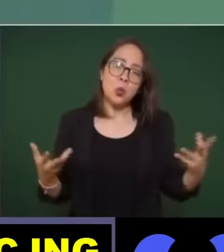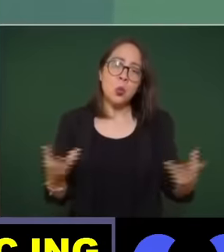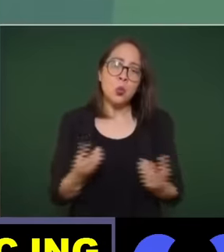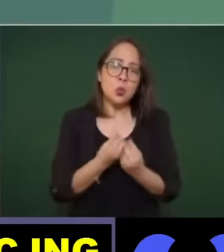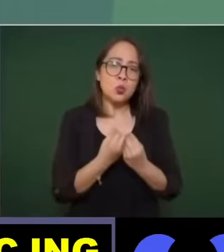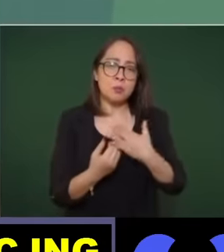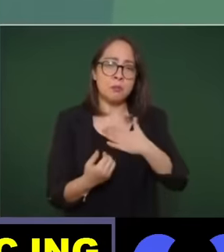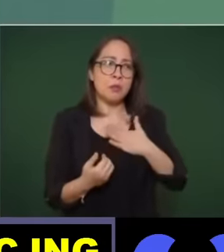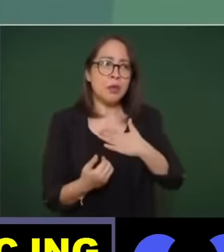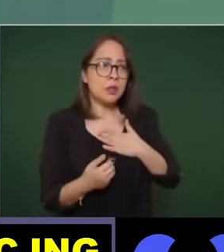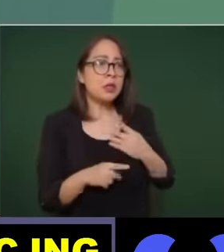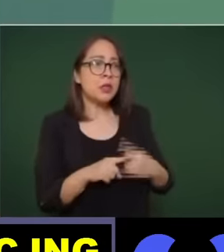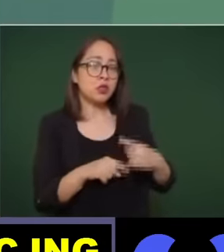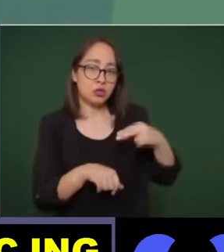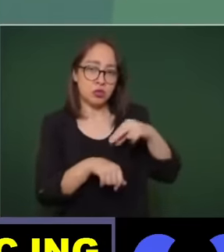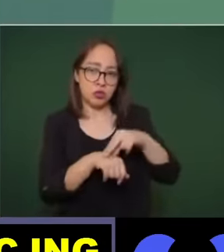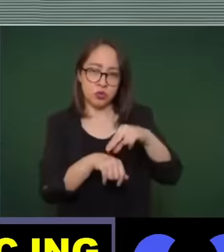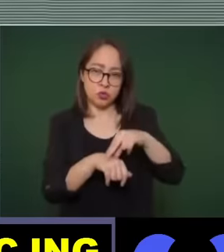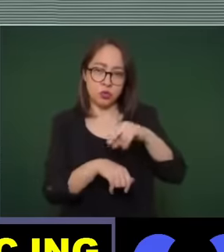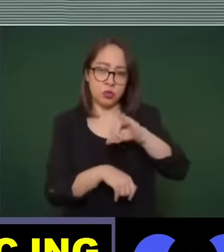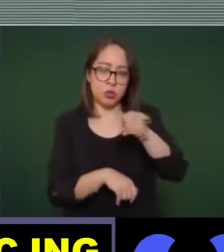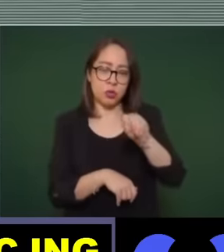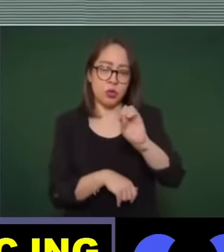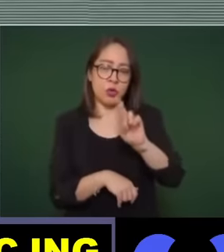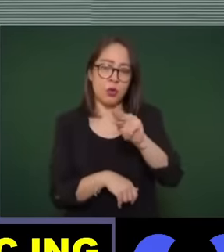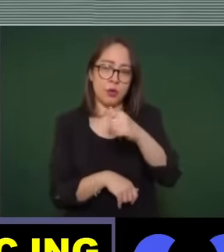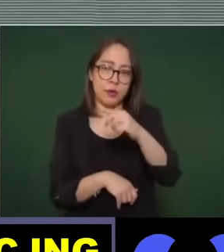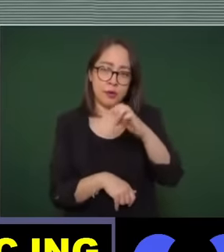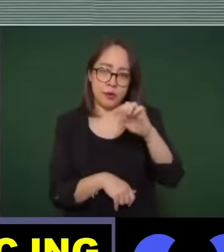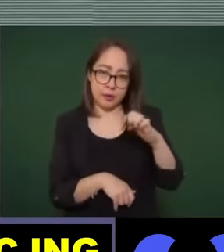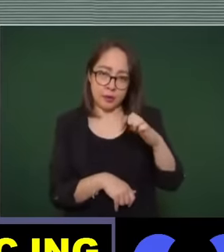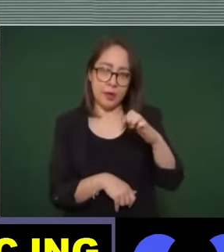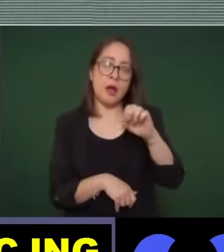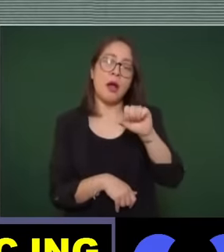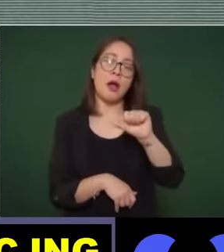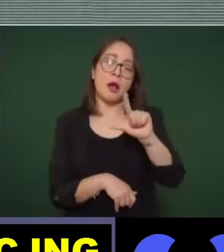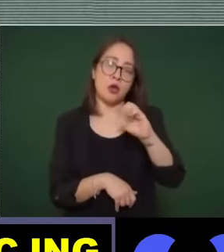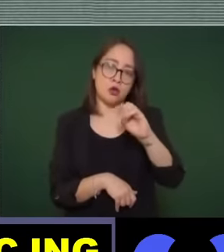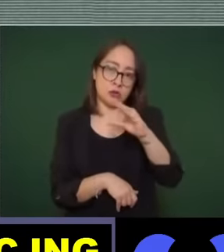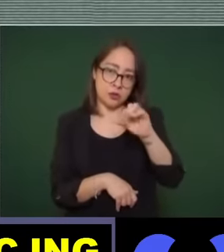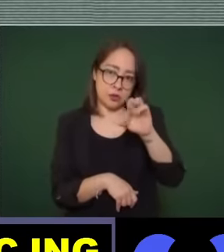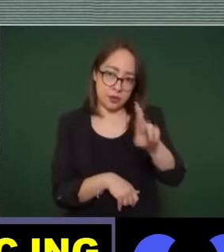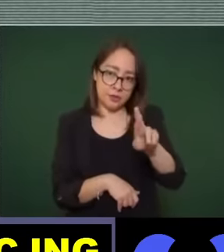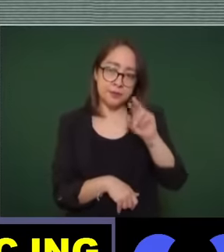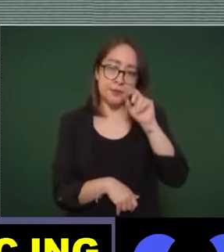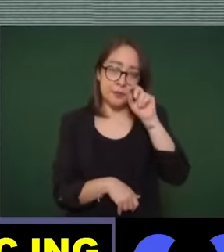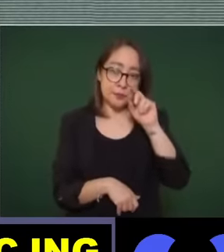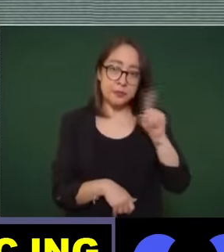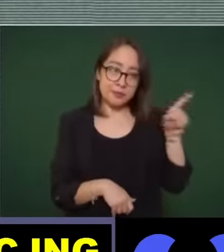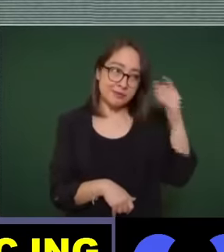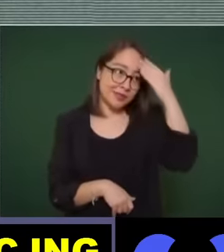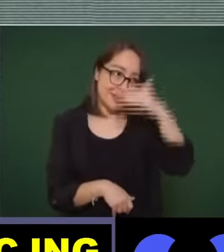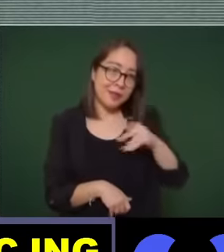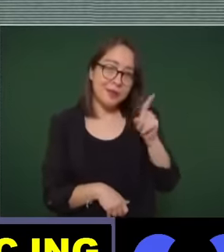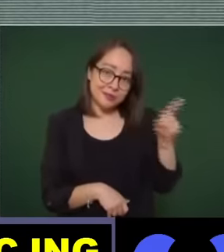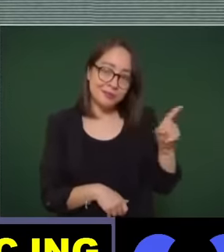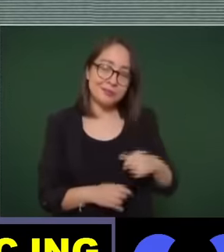el doctor Jorge Alcocer y él sabe de esto